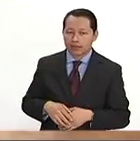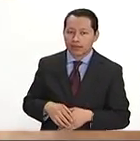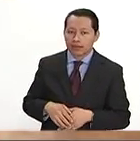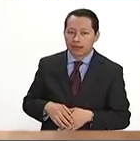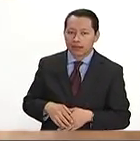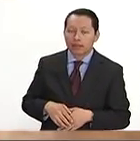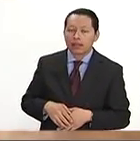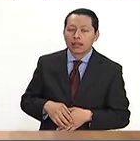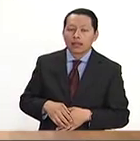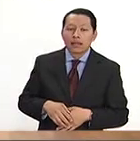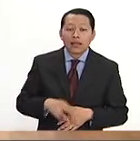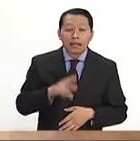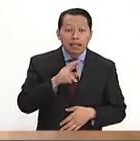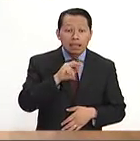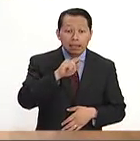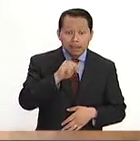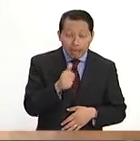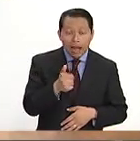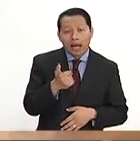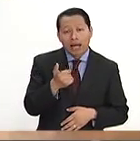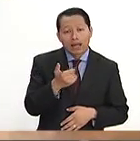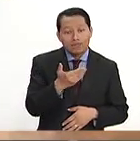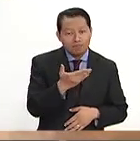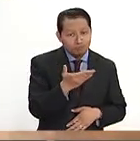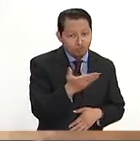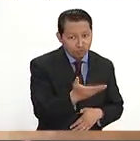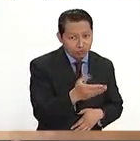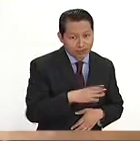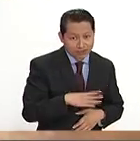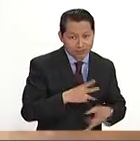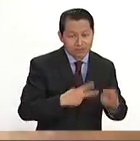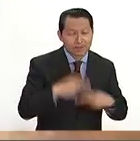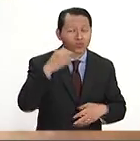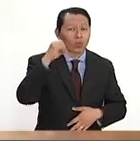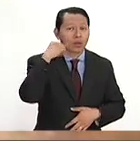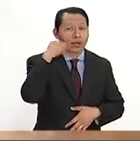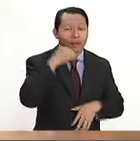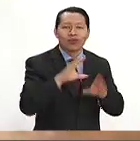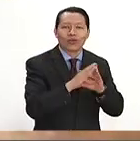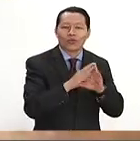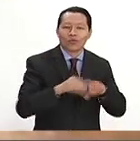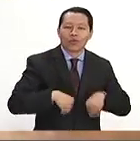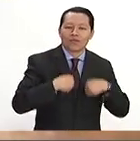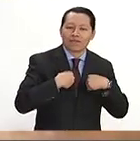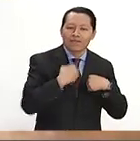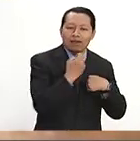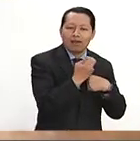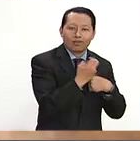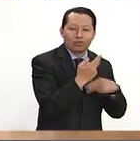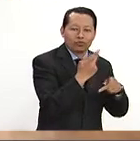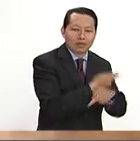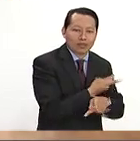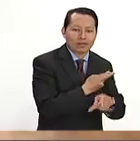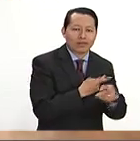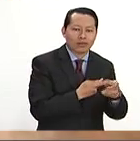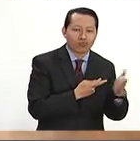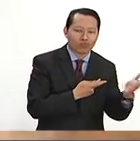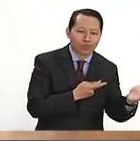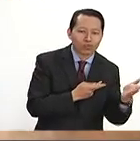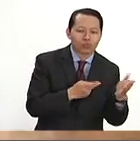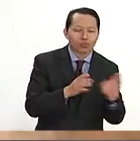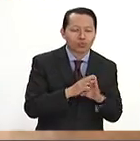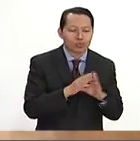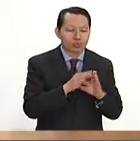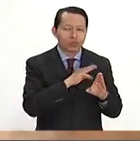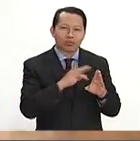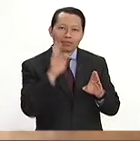Oaxaca, ¿cómo se vive allá pues esta realidad entre mujeres y hombres? ¿Y cómo puedes tú catalogar la